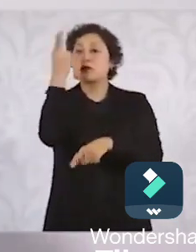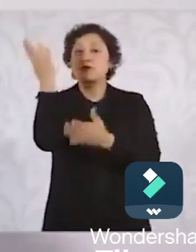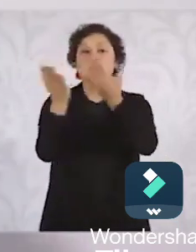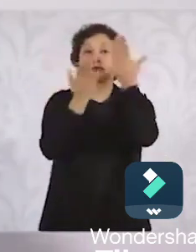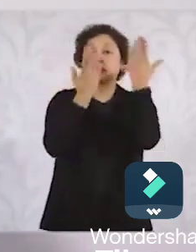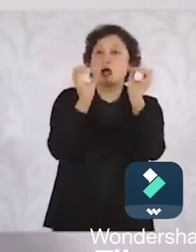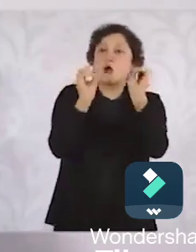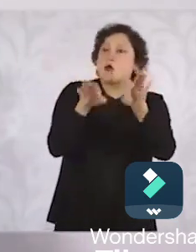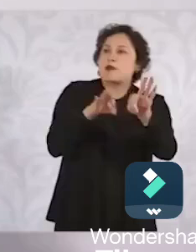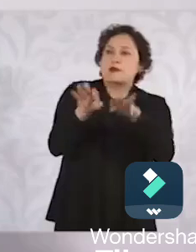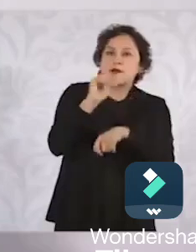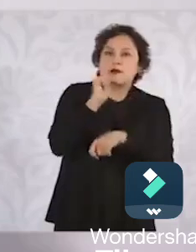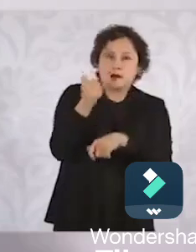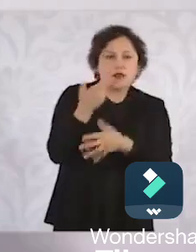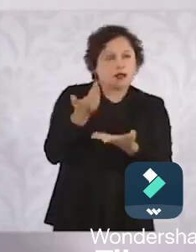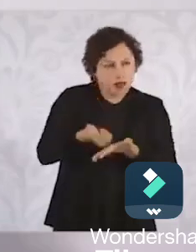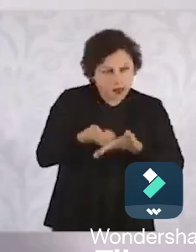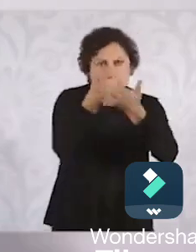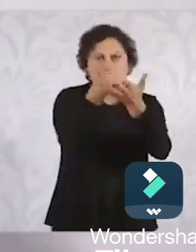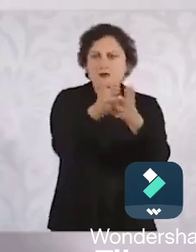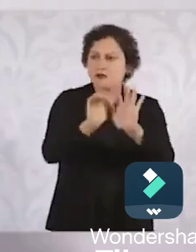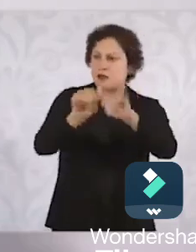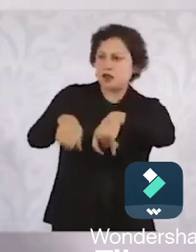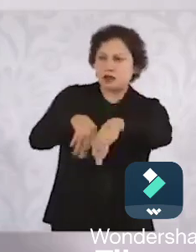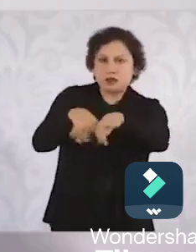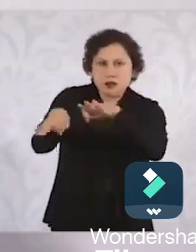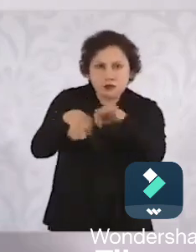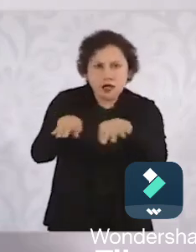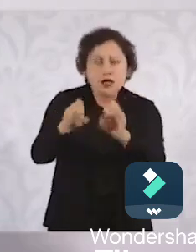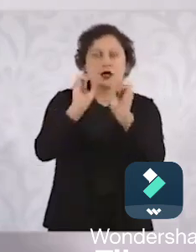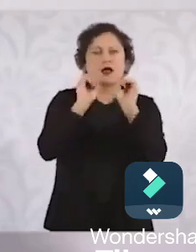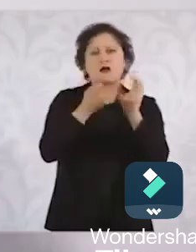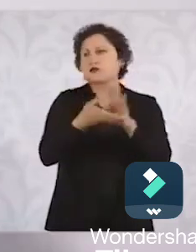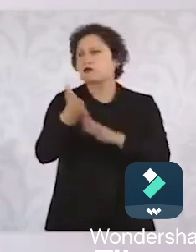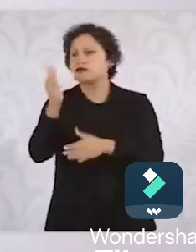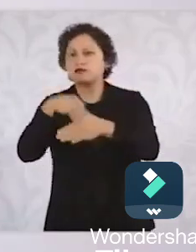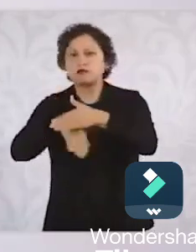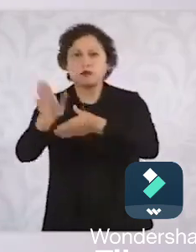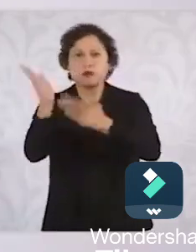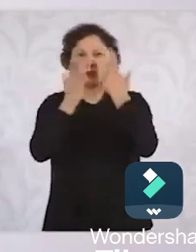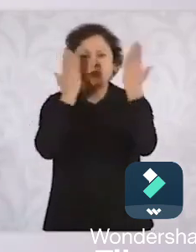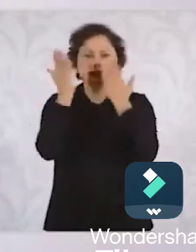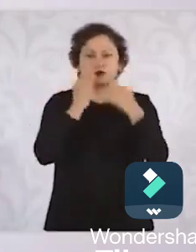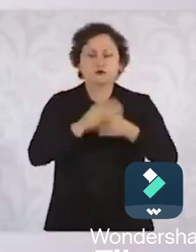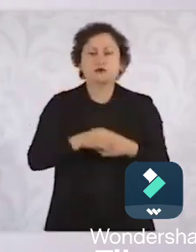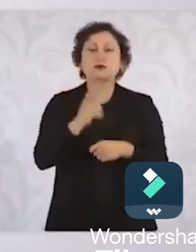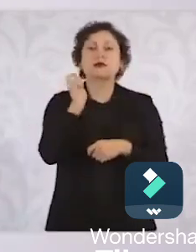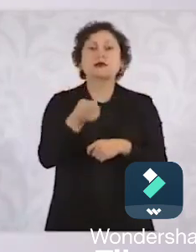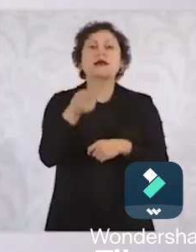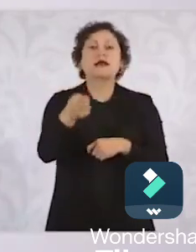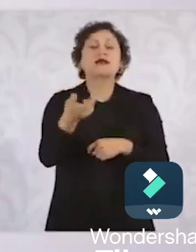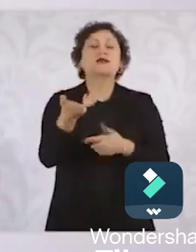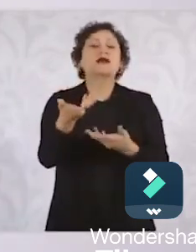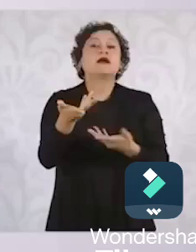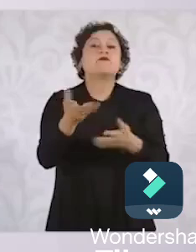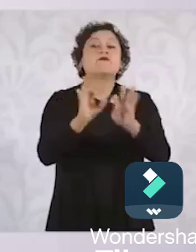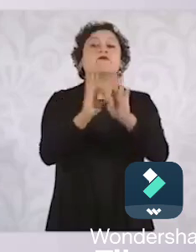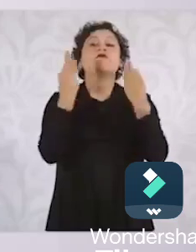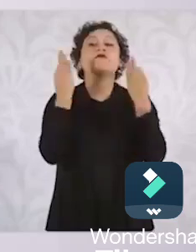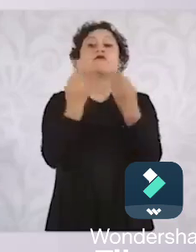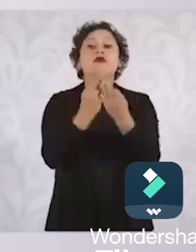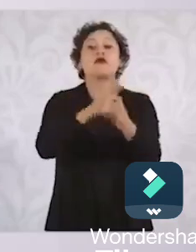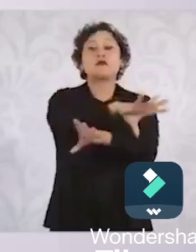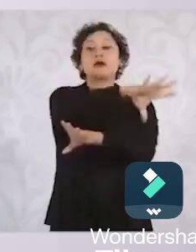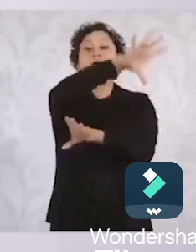tenía trabajo le encontrábamos trabajo es decir una estrategia integral focalizada que nos permita